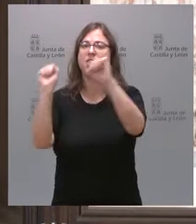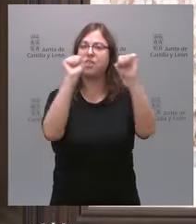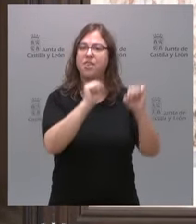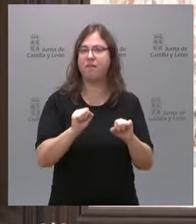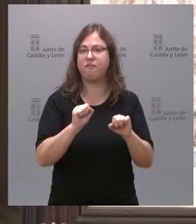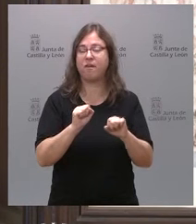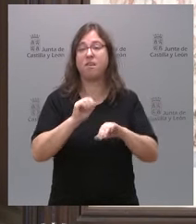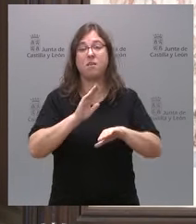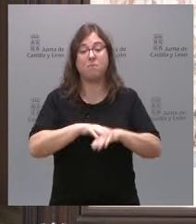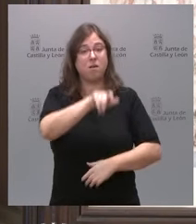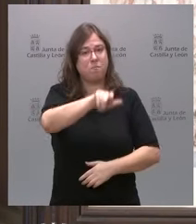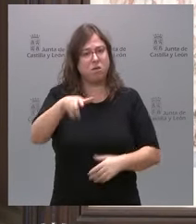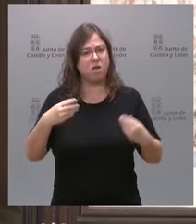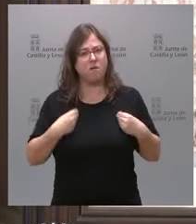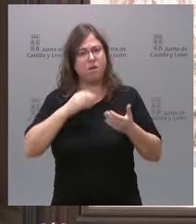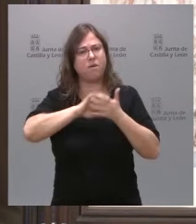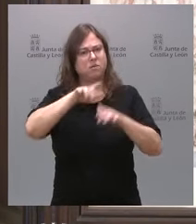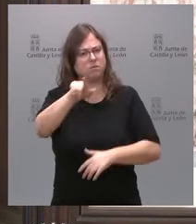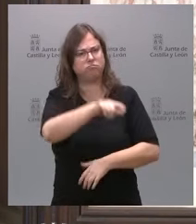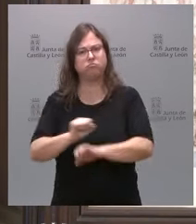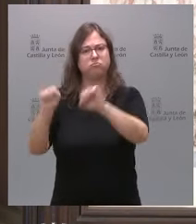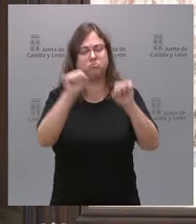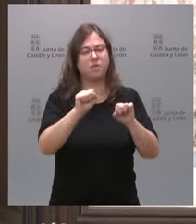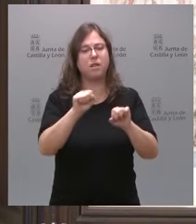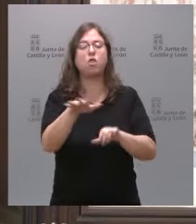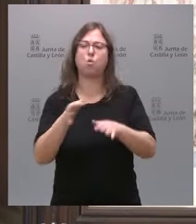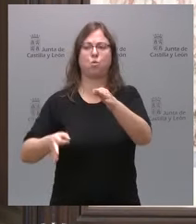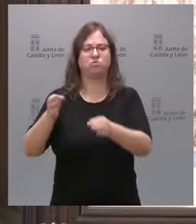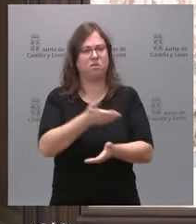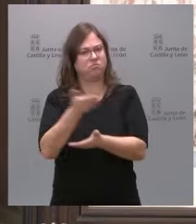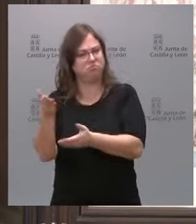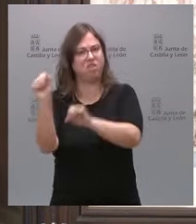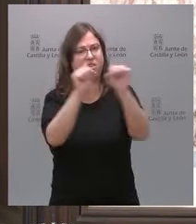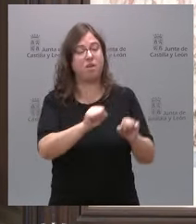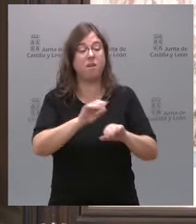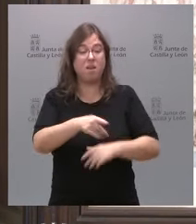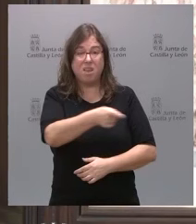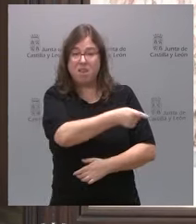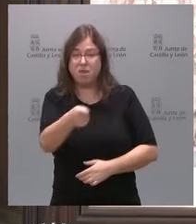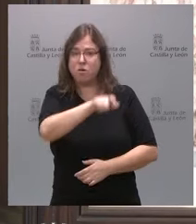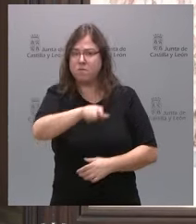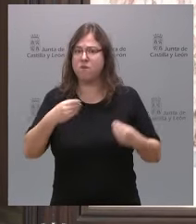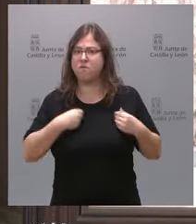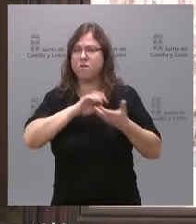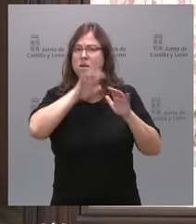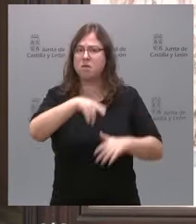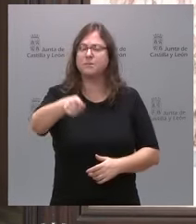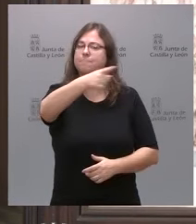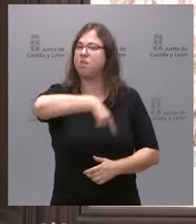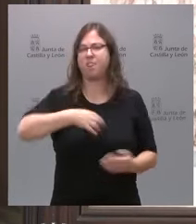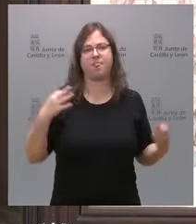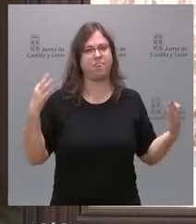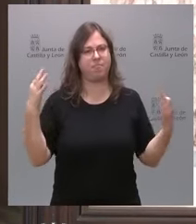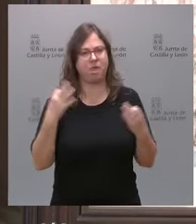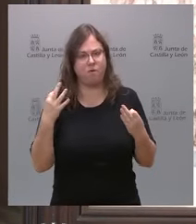a los castellanos y leoneses ante la justicia. Porque son a ellos ante los que nos debemos